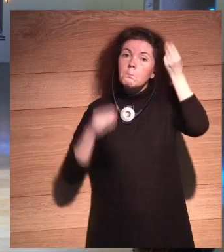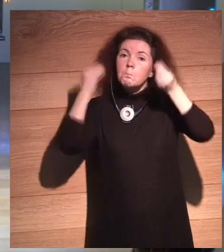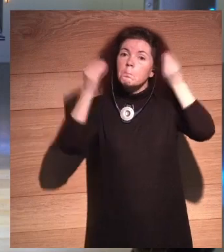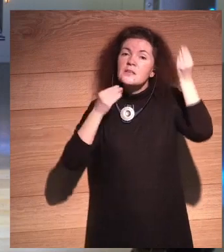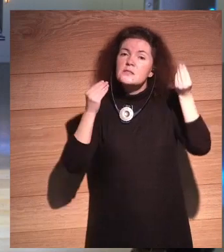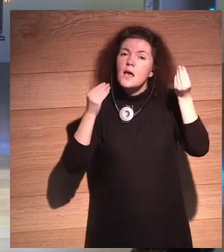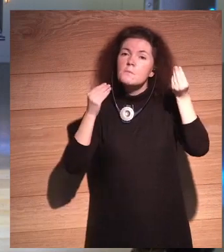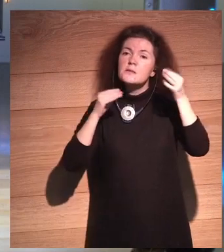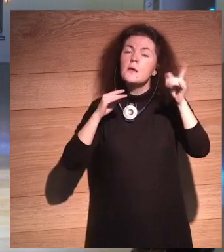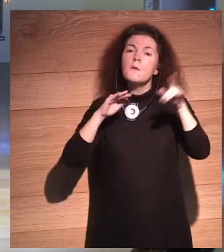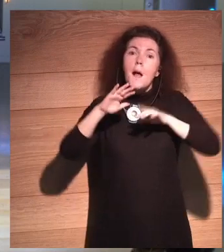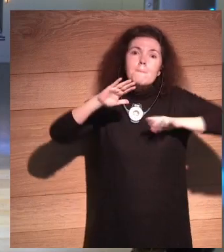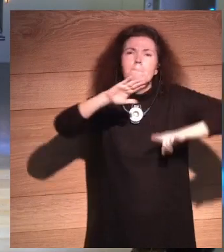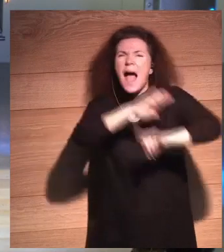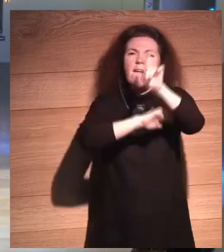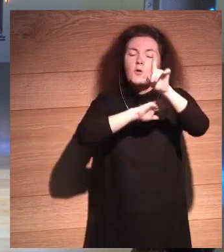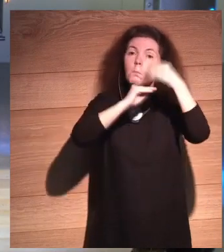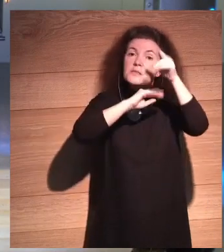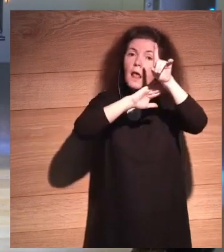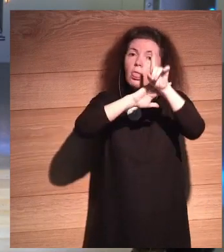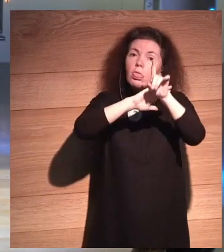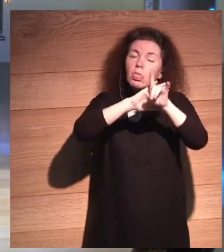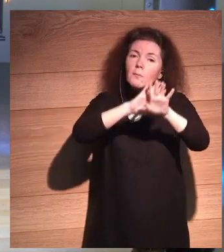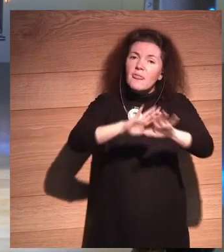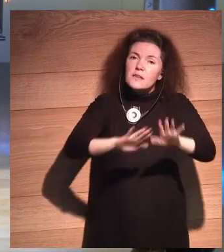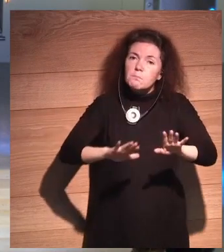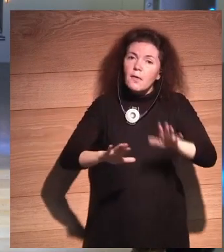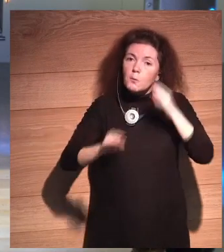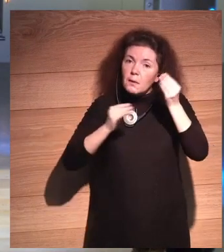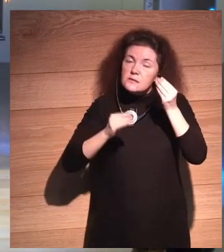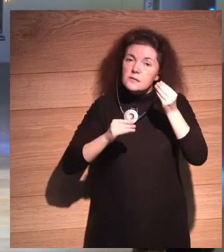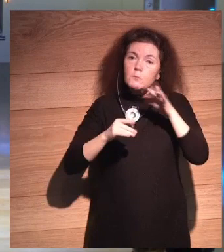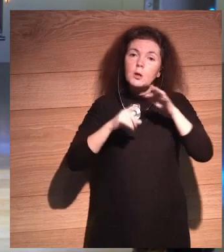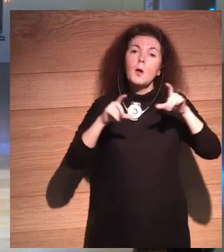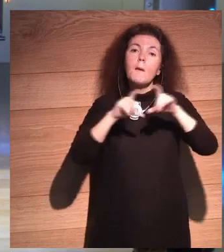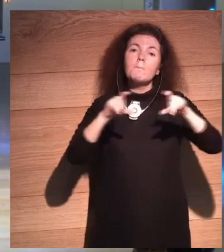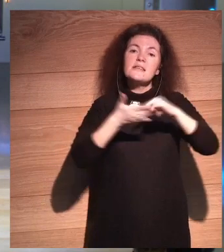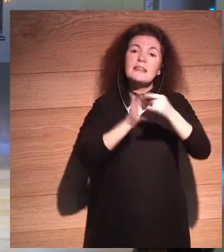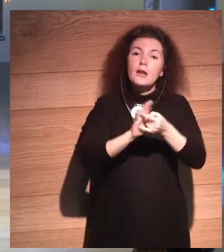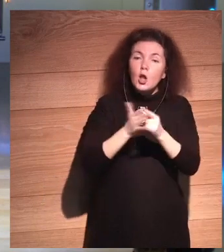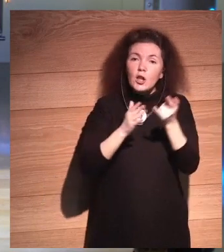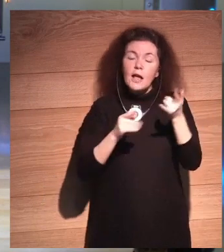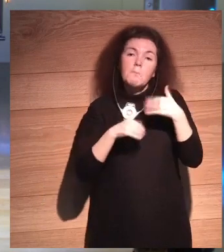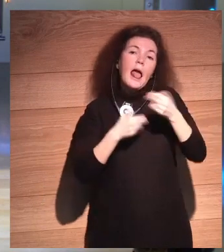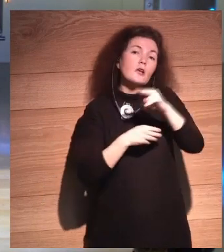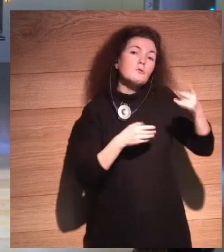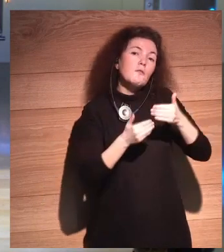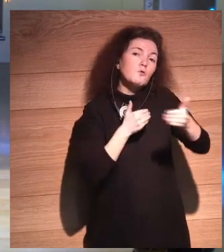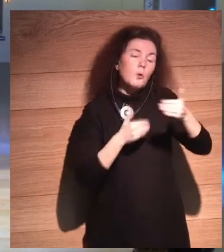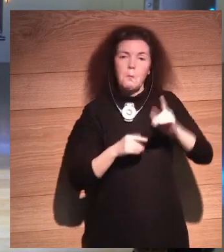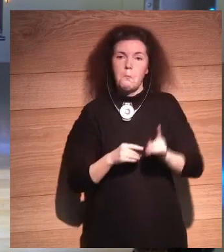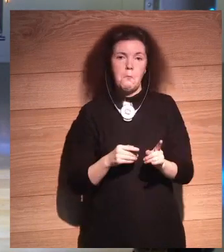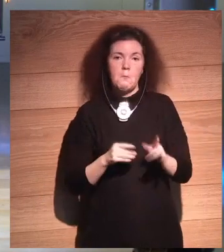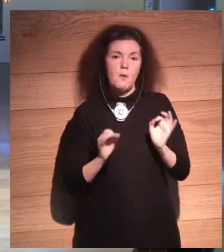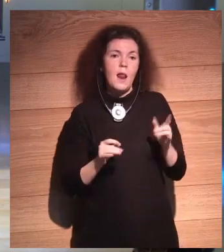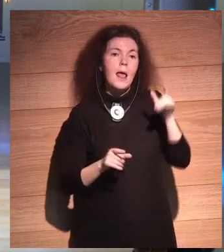van a decelerar su ritmo de desarrollo estas empresas tecnológicas porque sea dañino para nosotros sus consecuencias? Es como